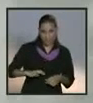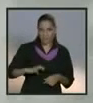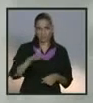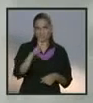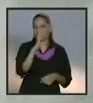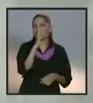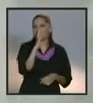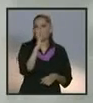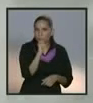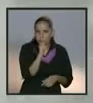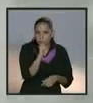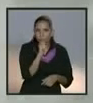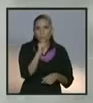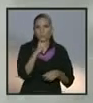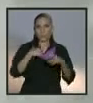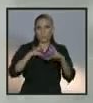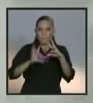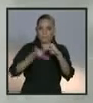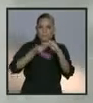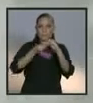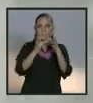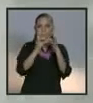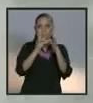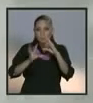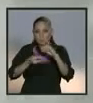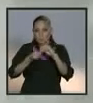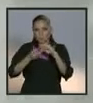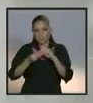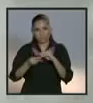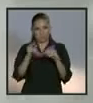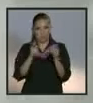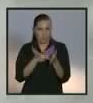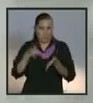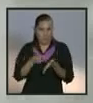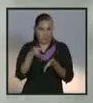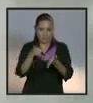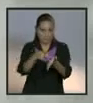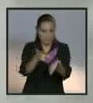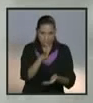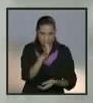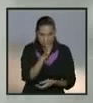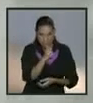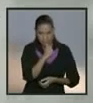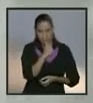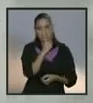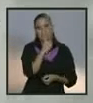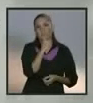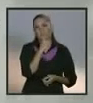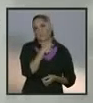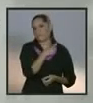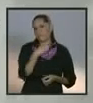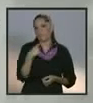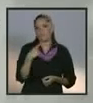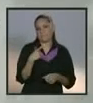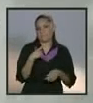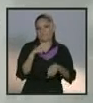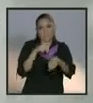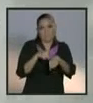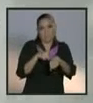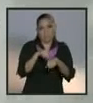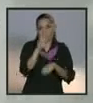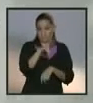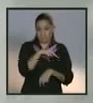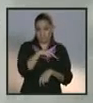acumulables entre los distintos bloques del debate, utilizado, dicho de otra manera,